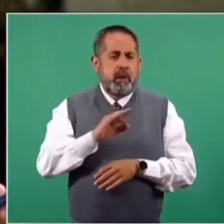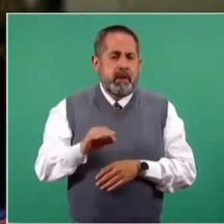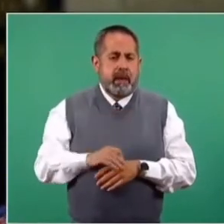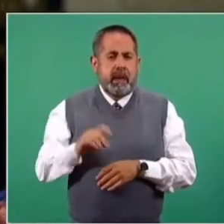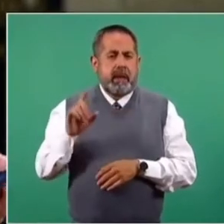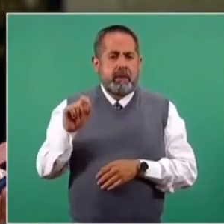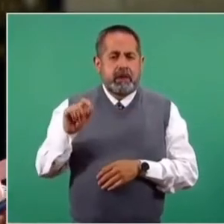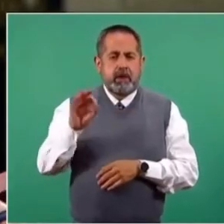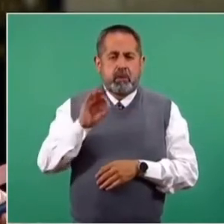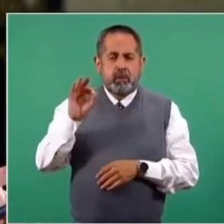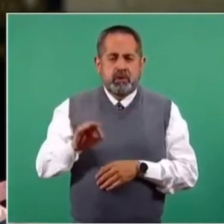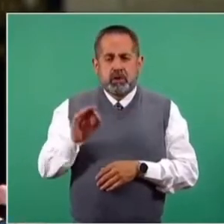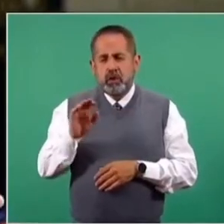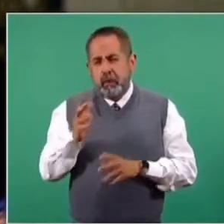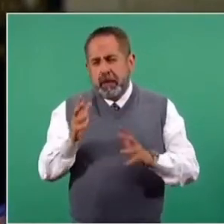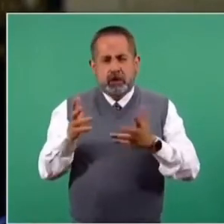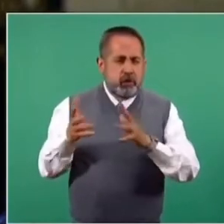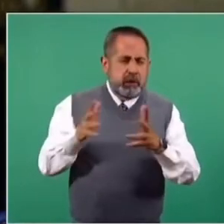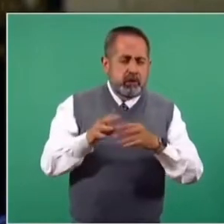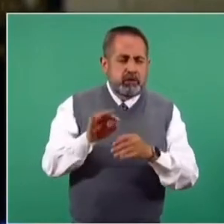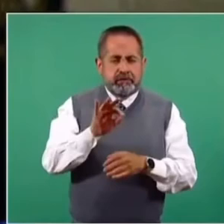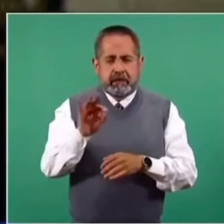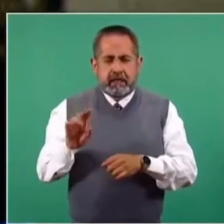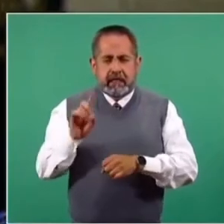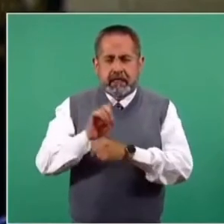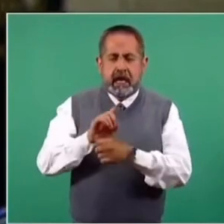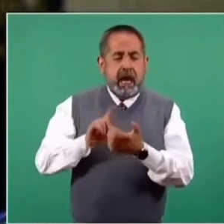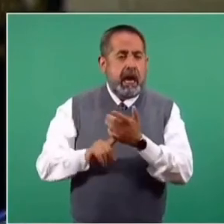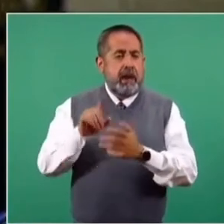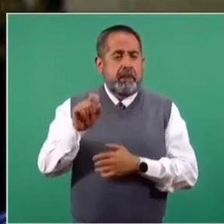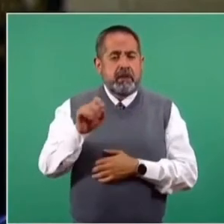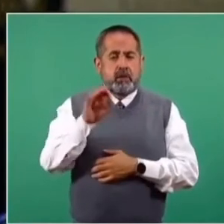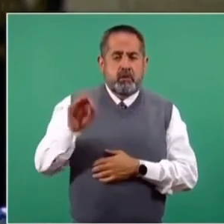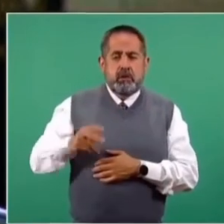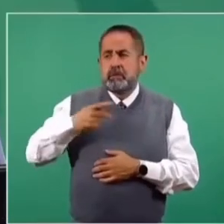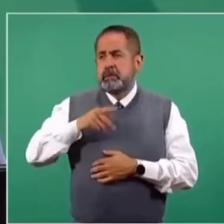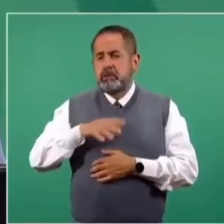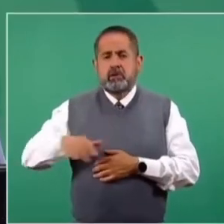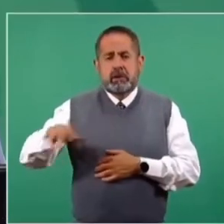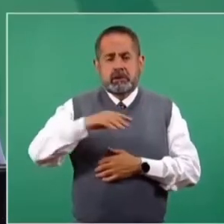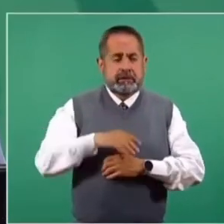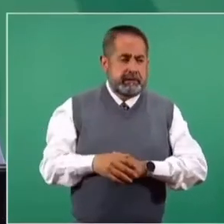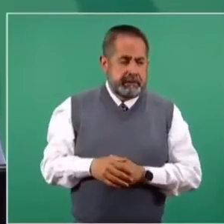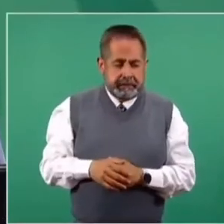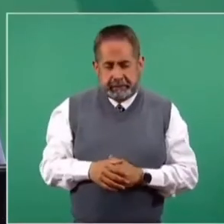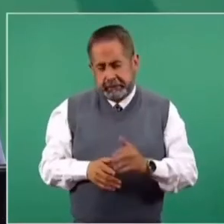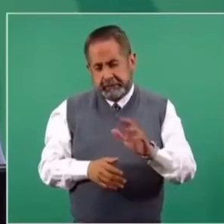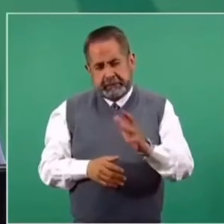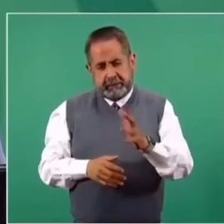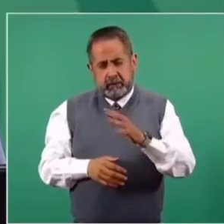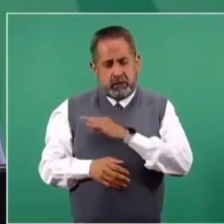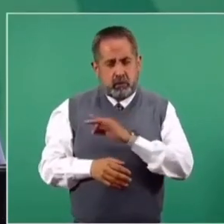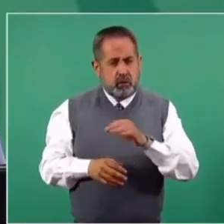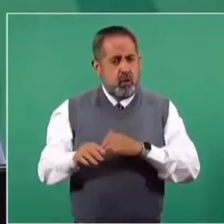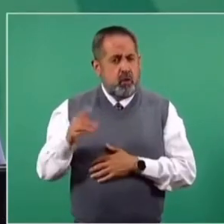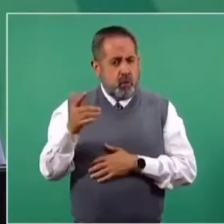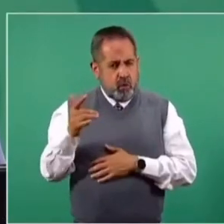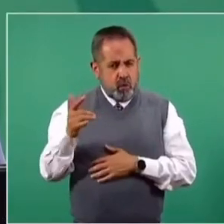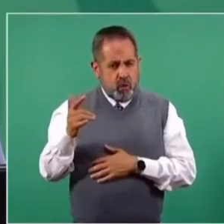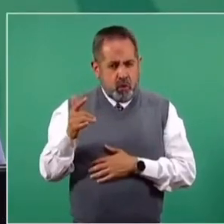20 por ciento? ¿En qué fecha más o menos estaríamos llegando al 20 por ciento de la población vacunada? Cómo no, aproximadamente en julio,